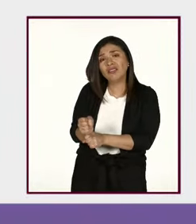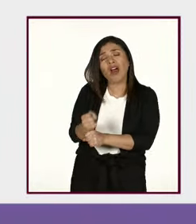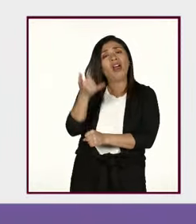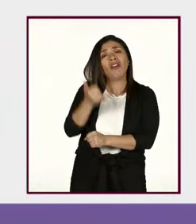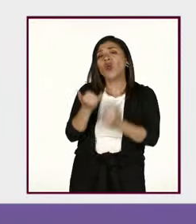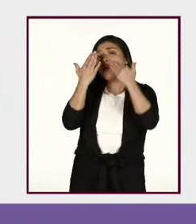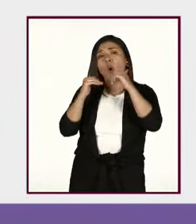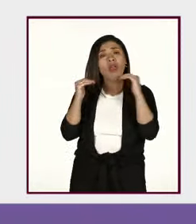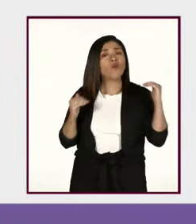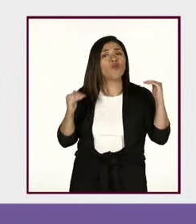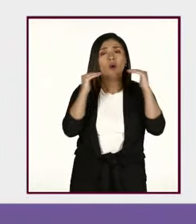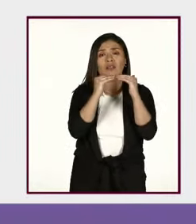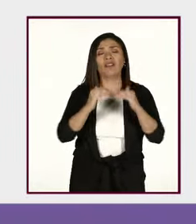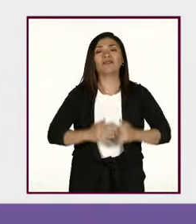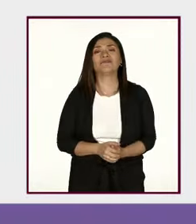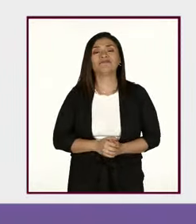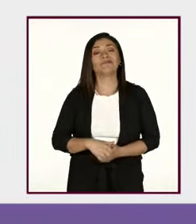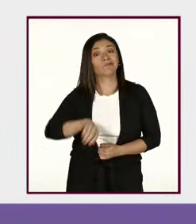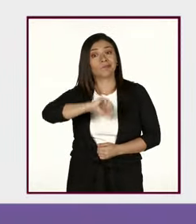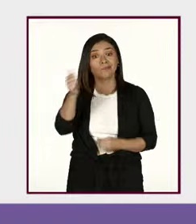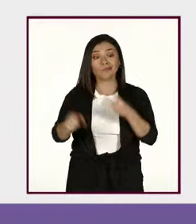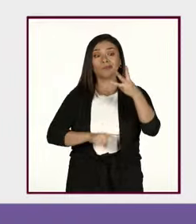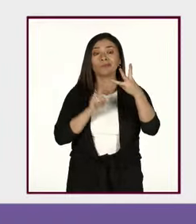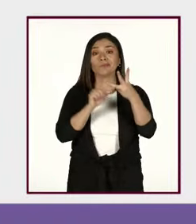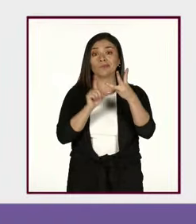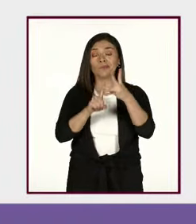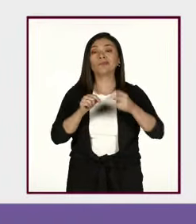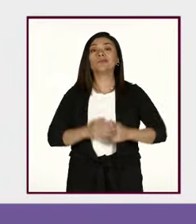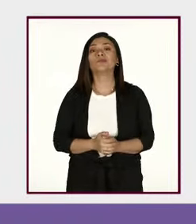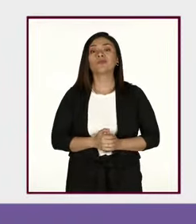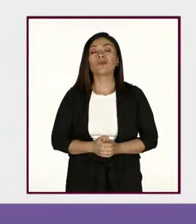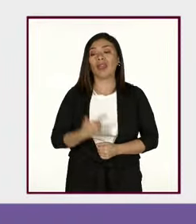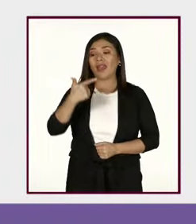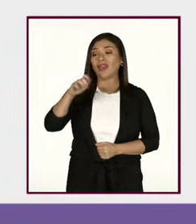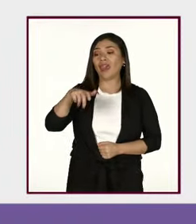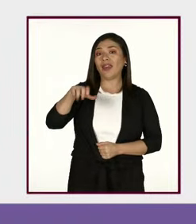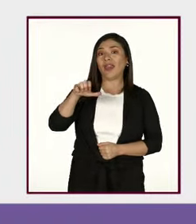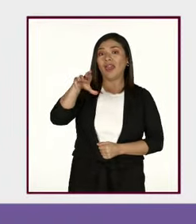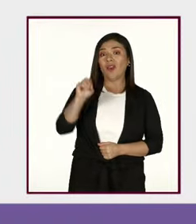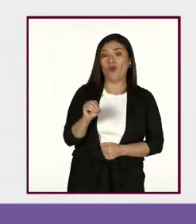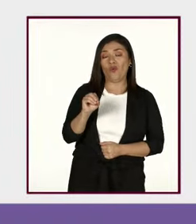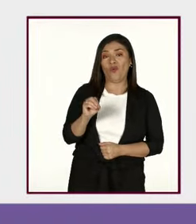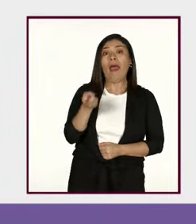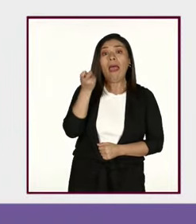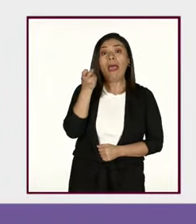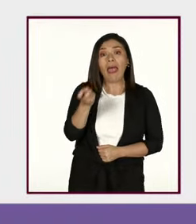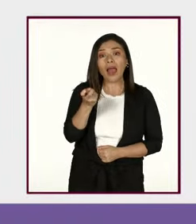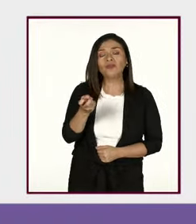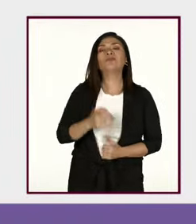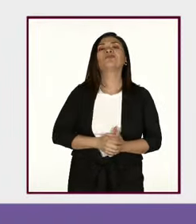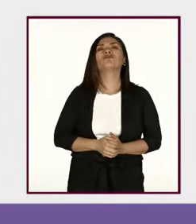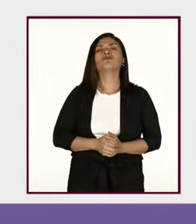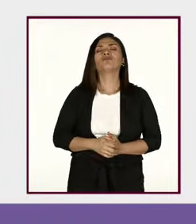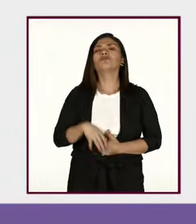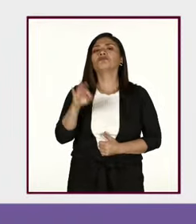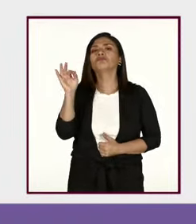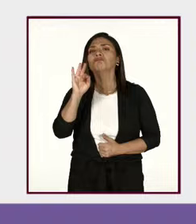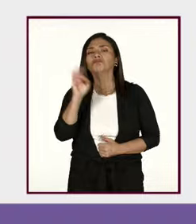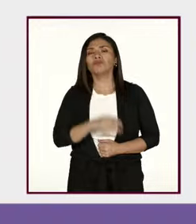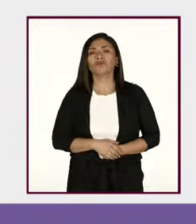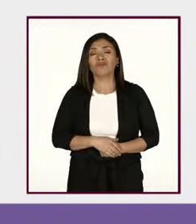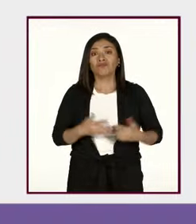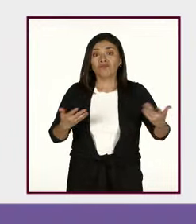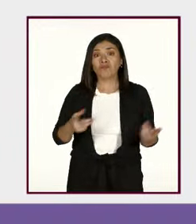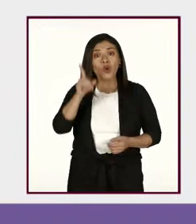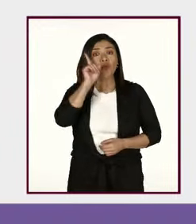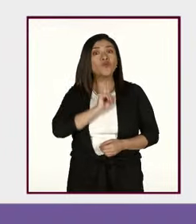La otra, que es la desigualdad basada en el género, esta se observa en la desventaja que